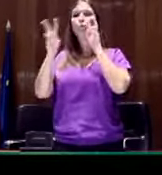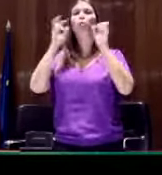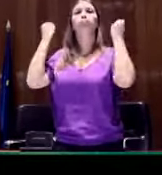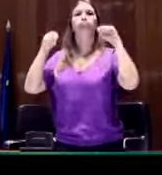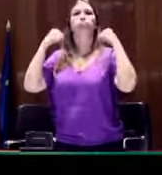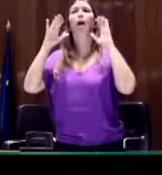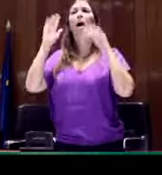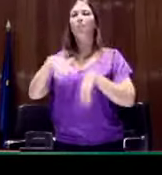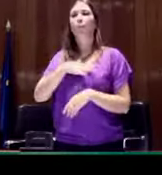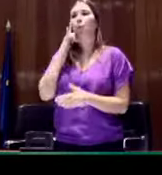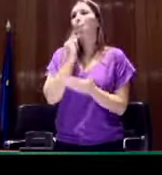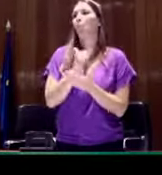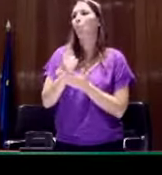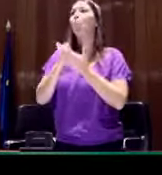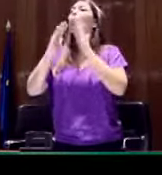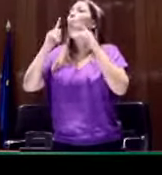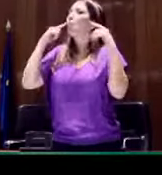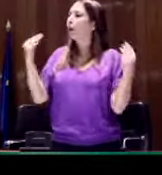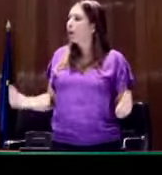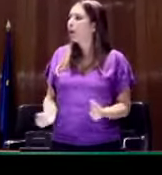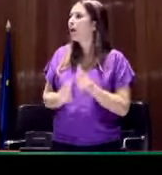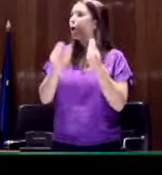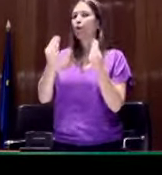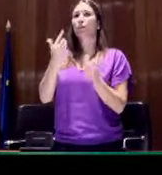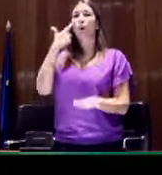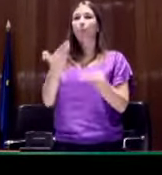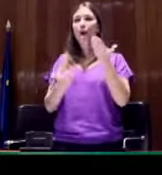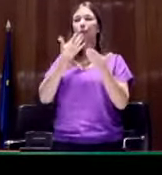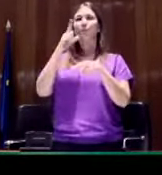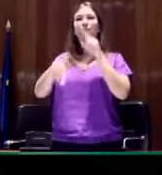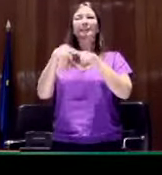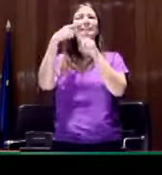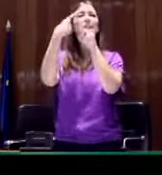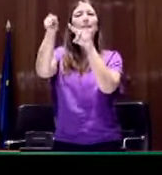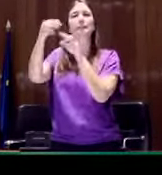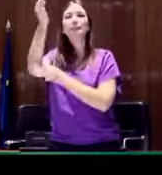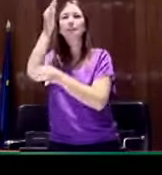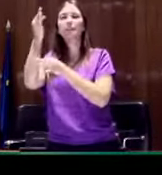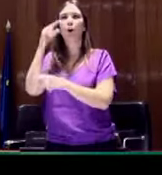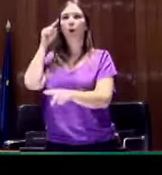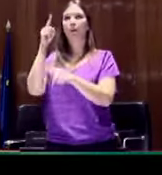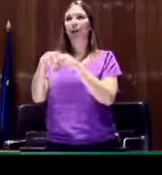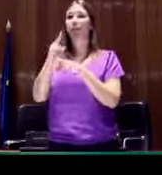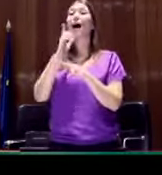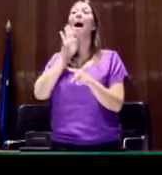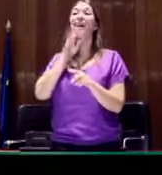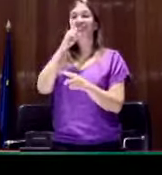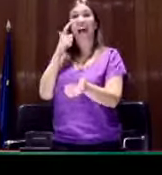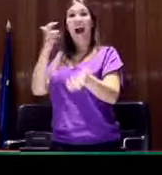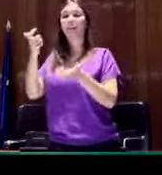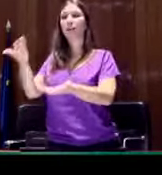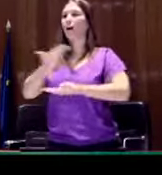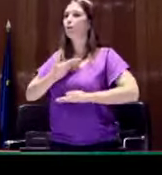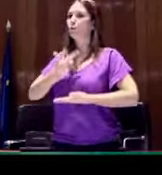y permitiendo experimentar una mejora en cuanto a la detección de aspectos fundamentales para la comprensión de las obras artísticas,